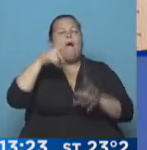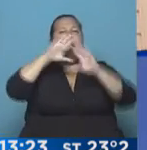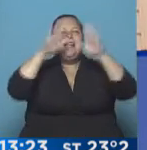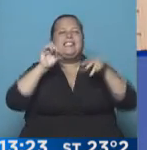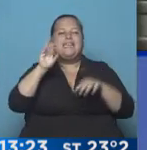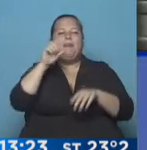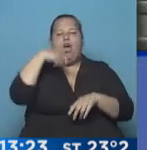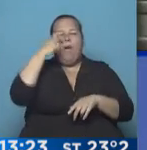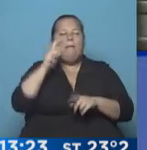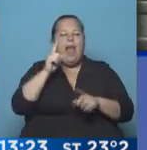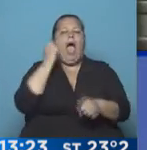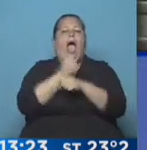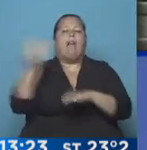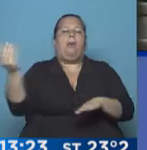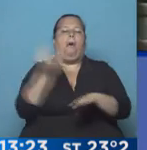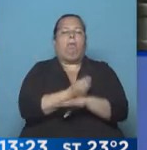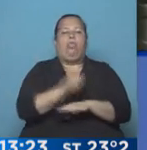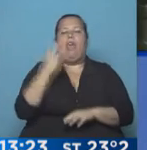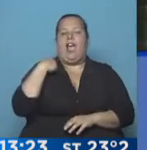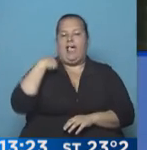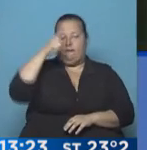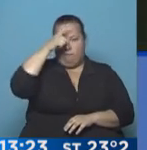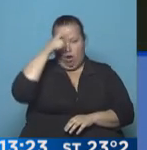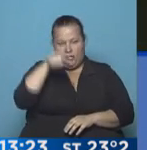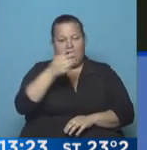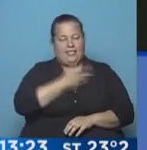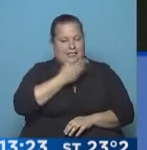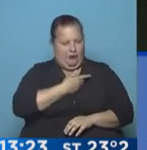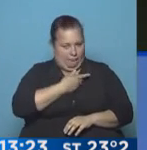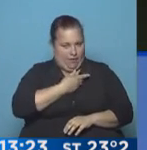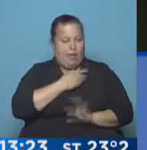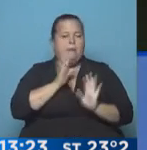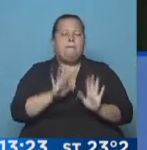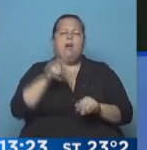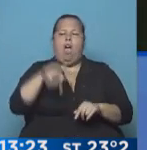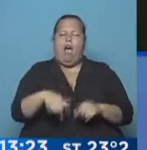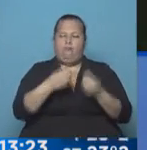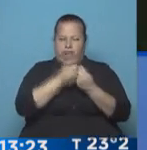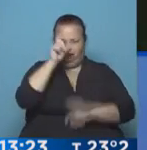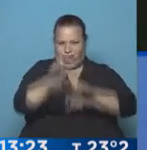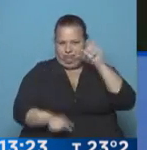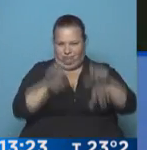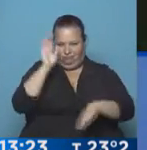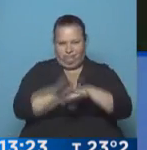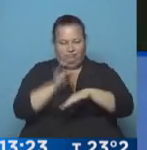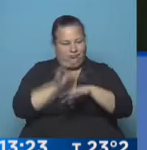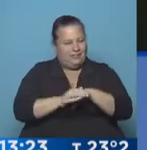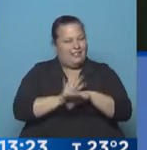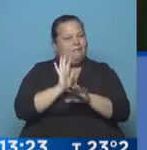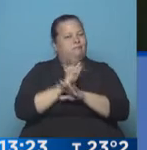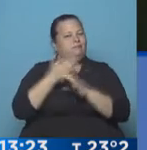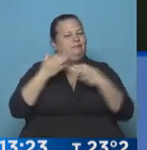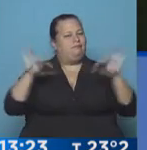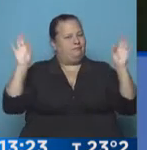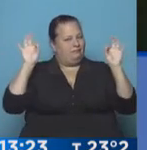hasta que fue nombrado jefe de la Policía de Santa Fe. Pero acá hay muchísima gente implicada que está quedando